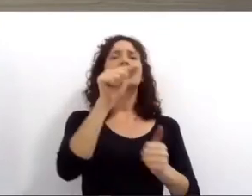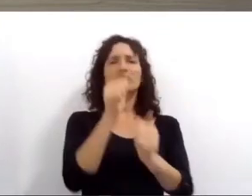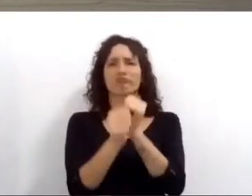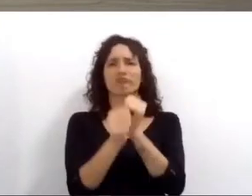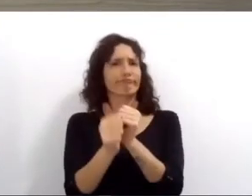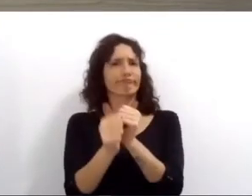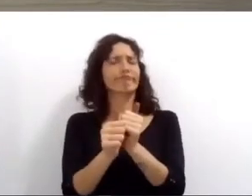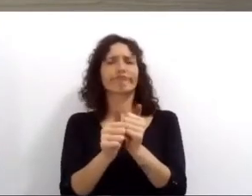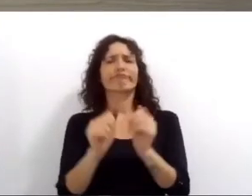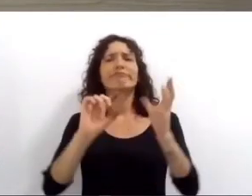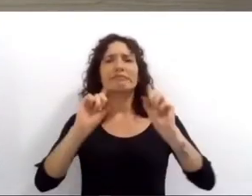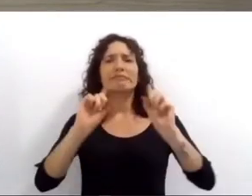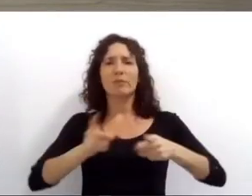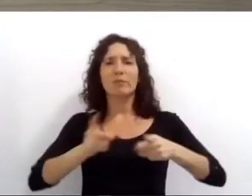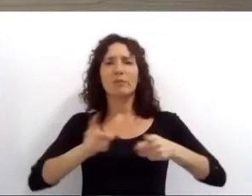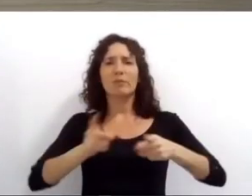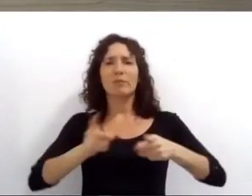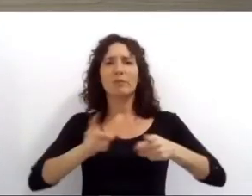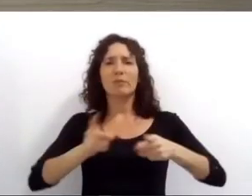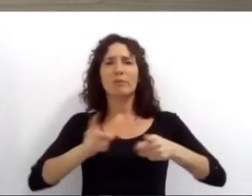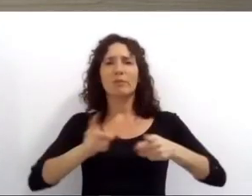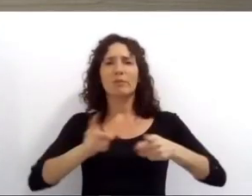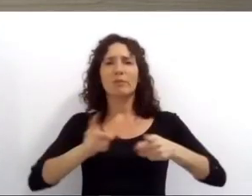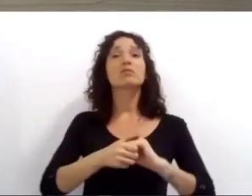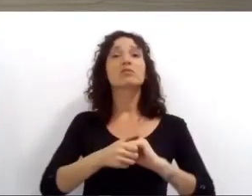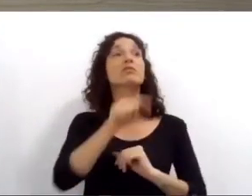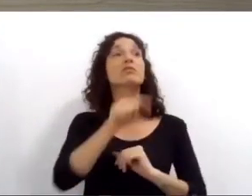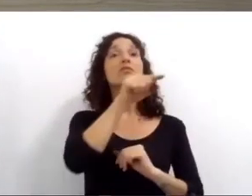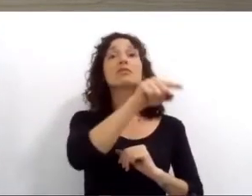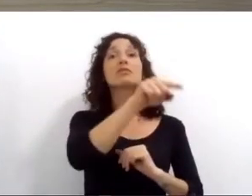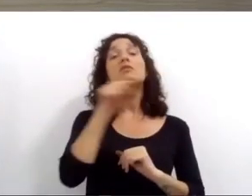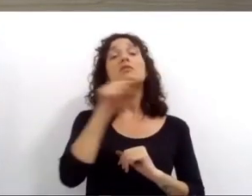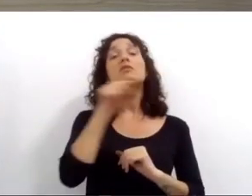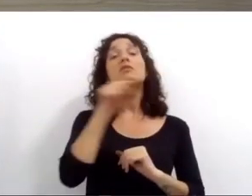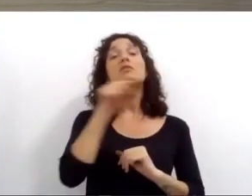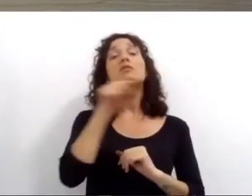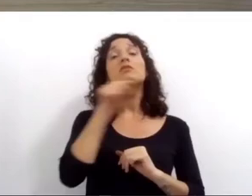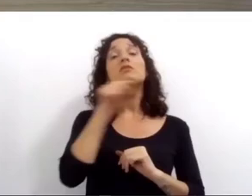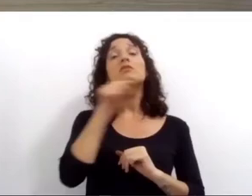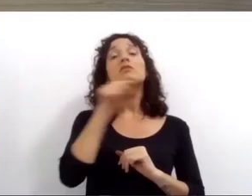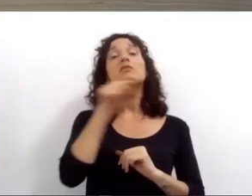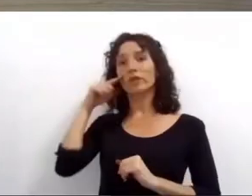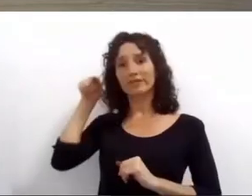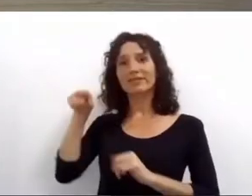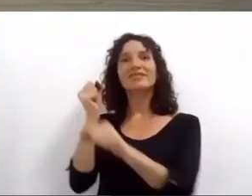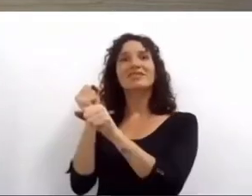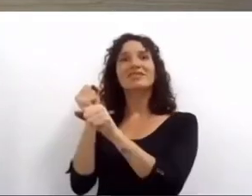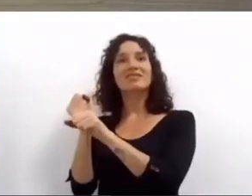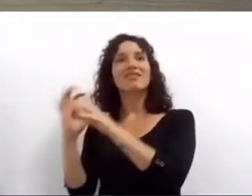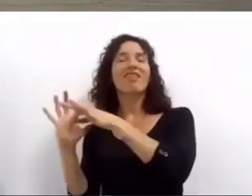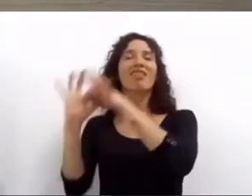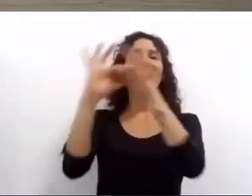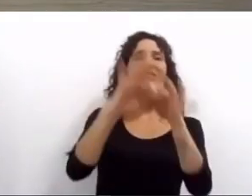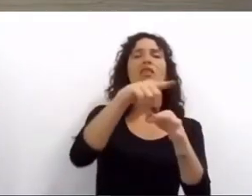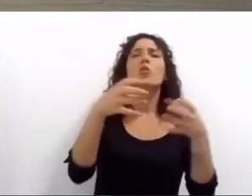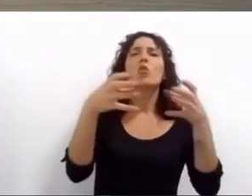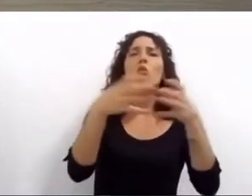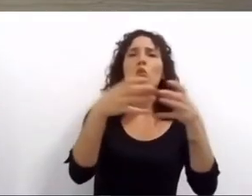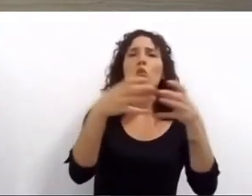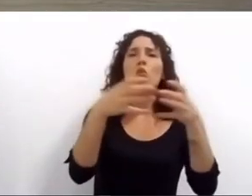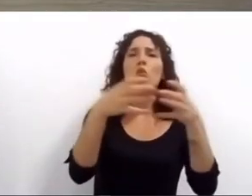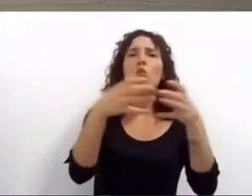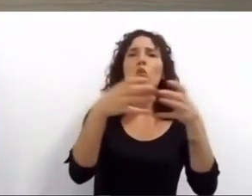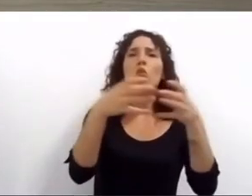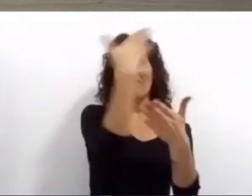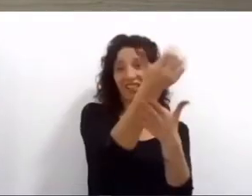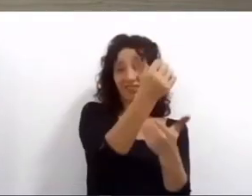desde lo local este cuerpo nos aportó una herramienta valiosa con la creación del distrito de gestión ambiental de las islas de Rosario